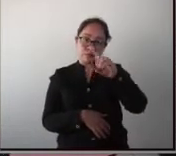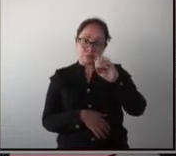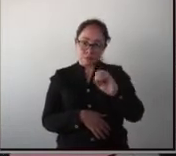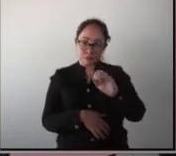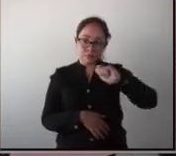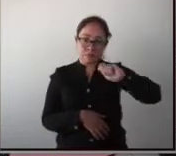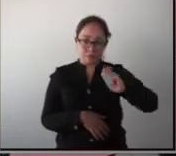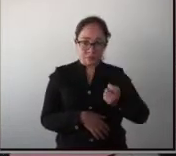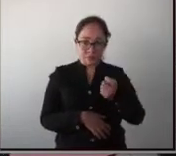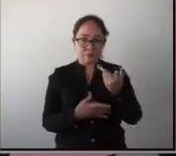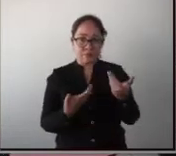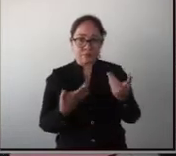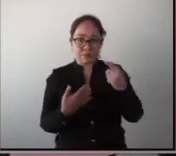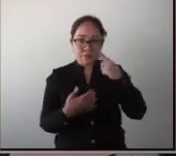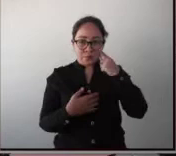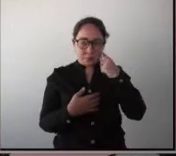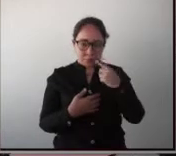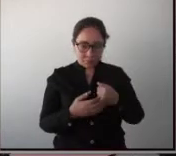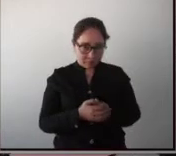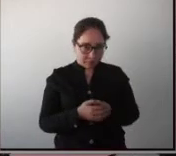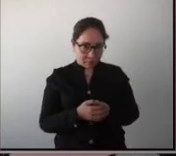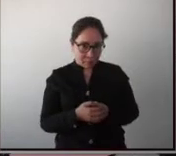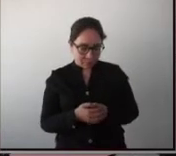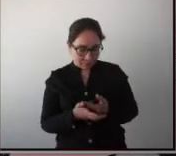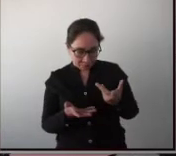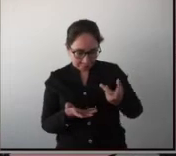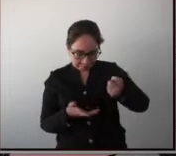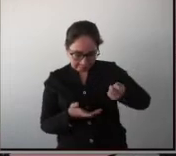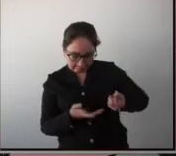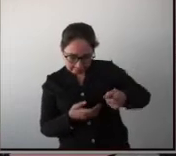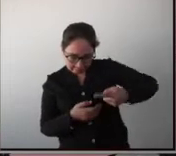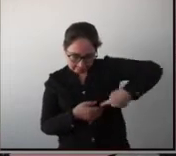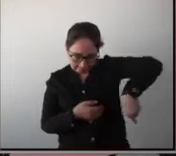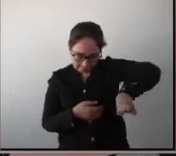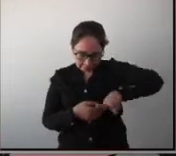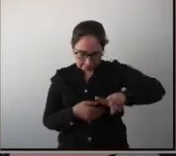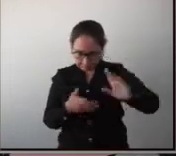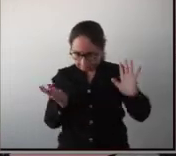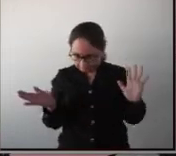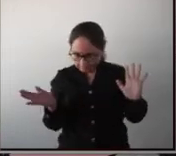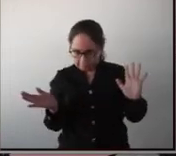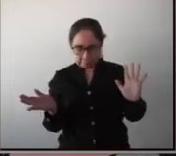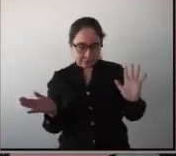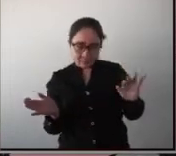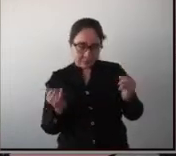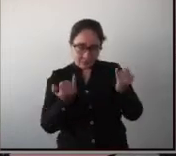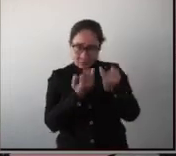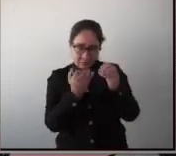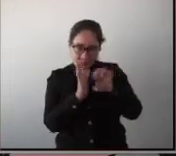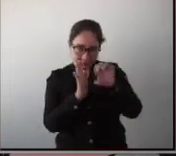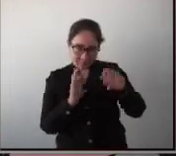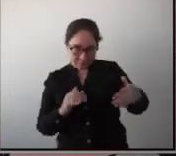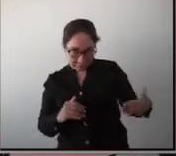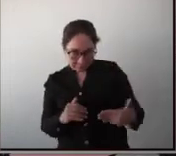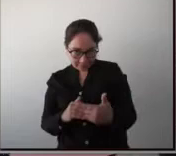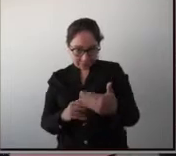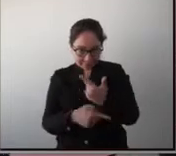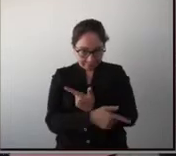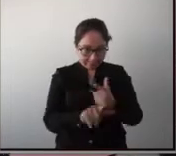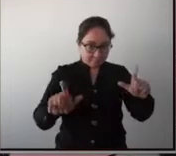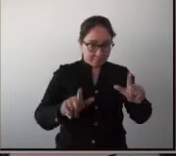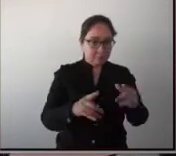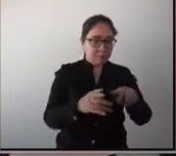el lago en el que nadan. De estar en una pecera en donde nadan libremente, ahora les ponemos